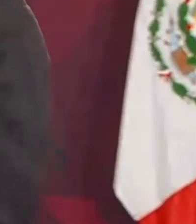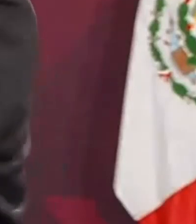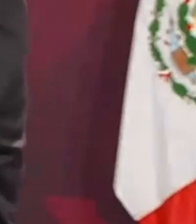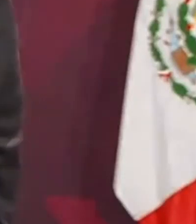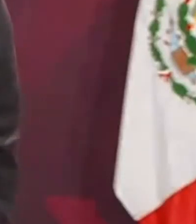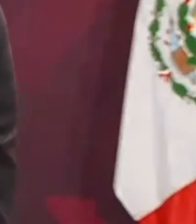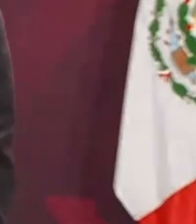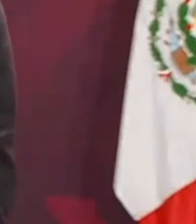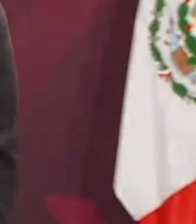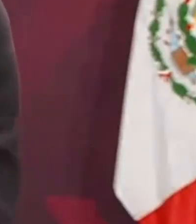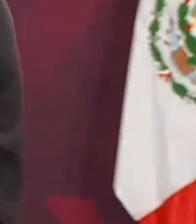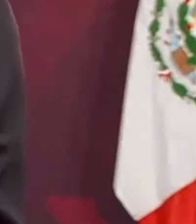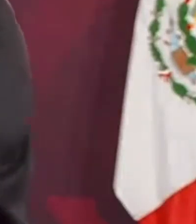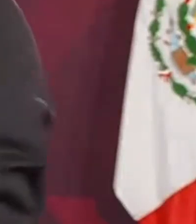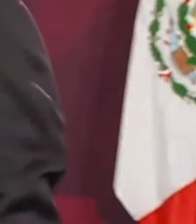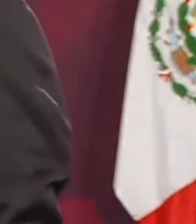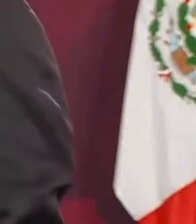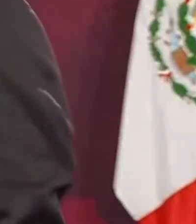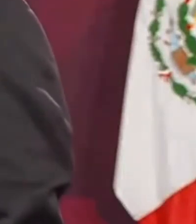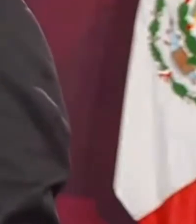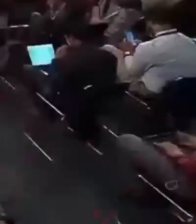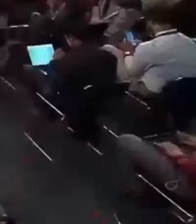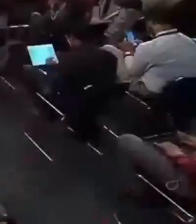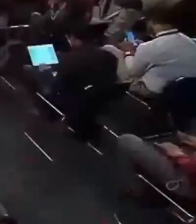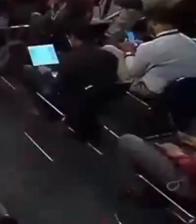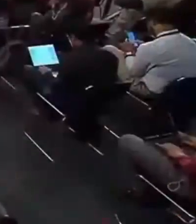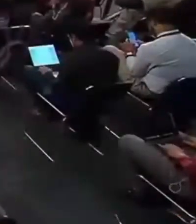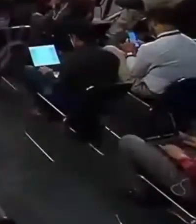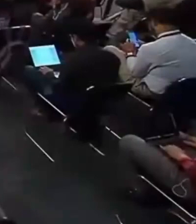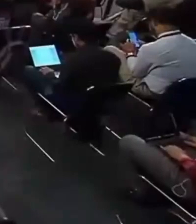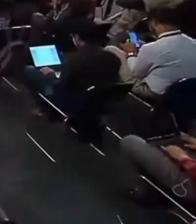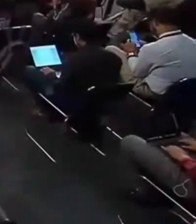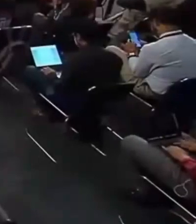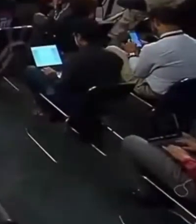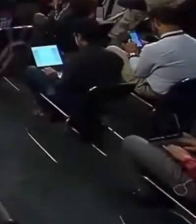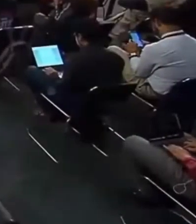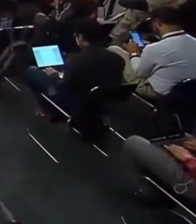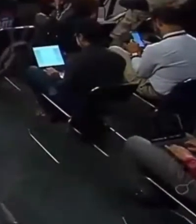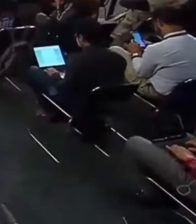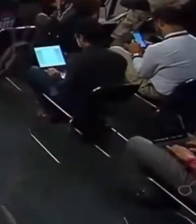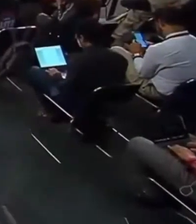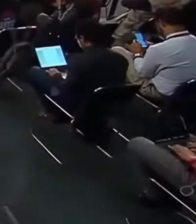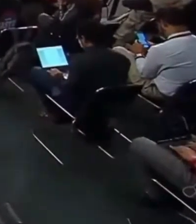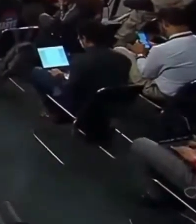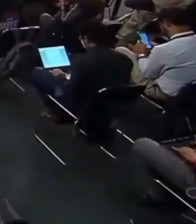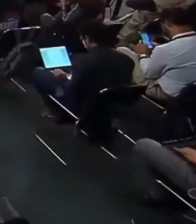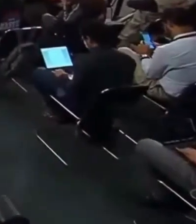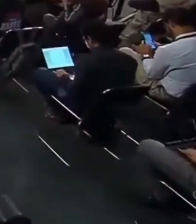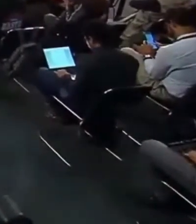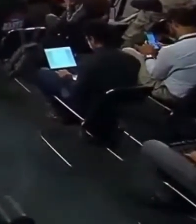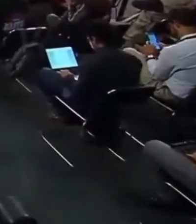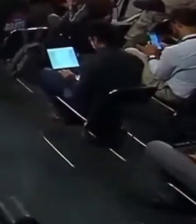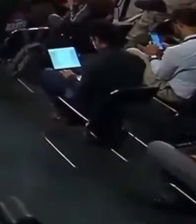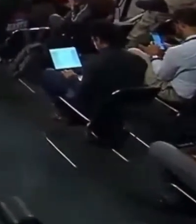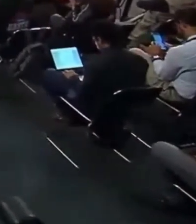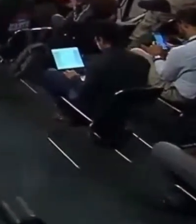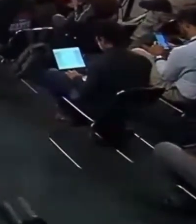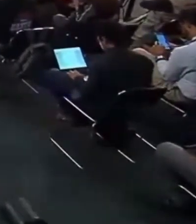les cumplen dando marcha atrás a los